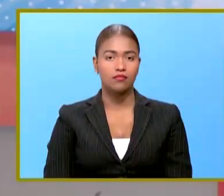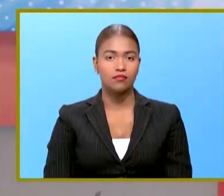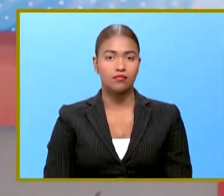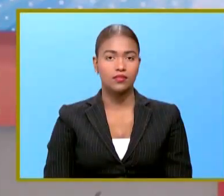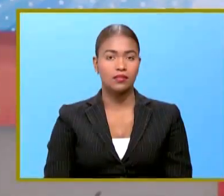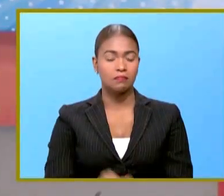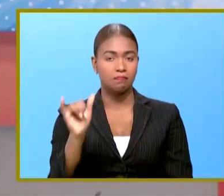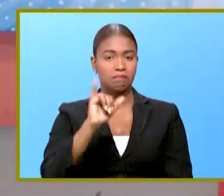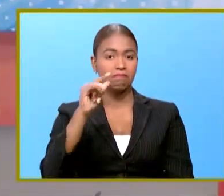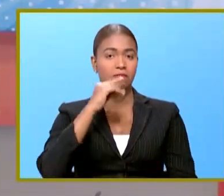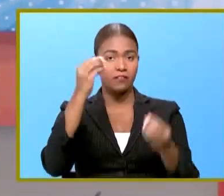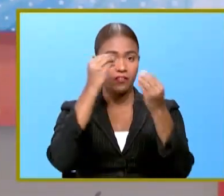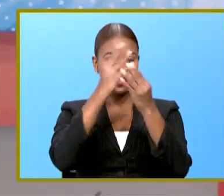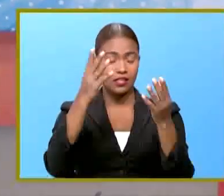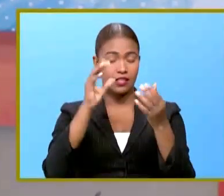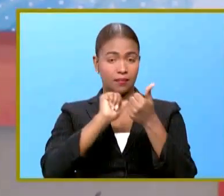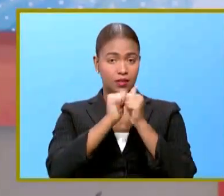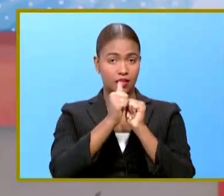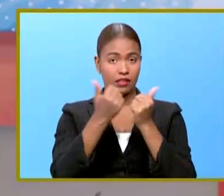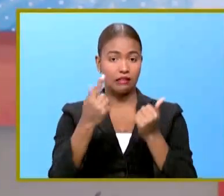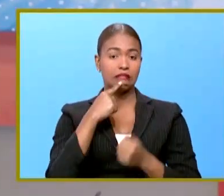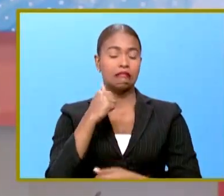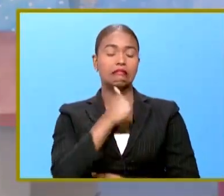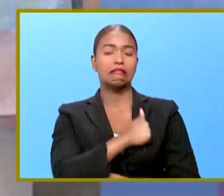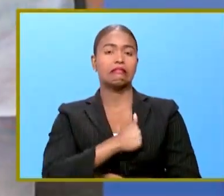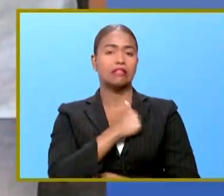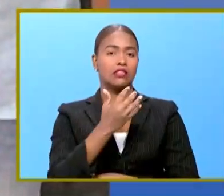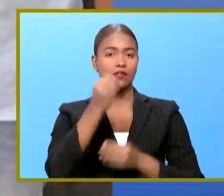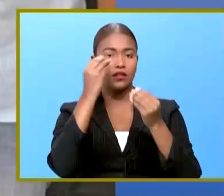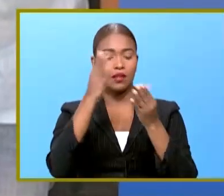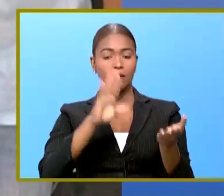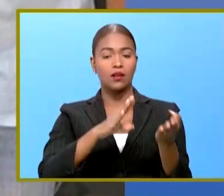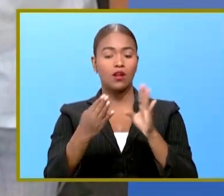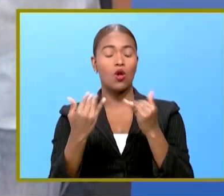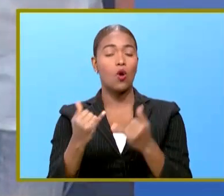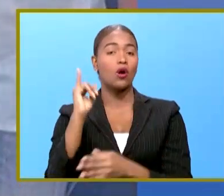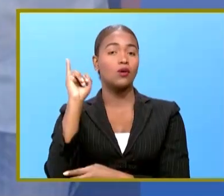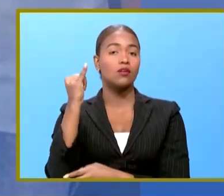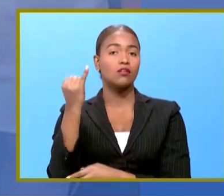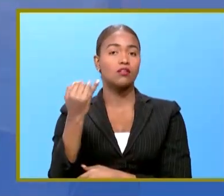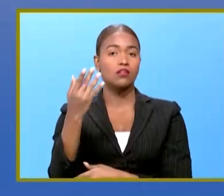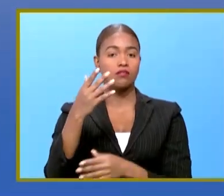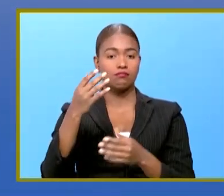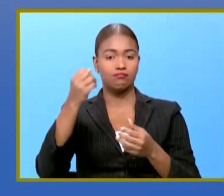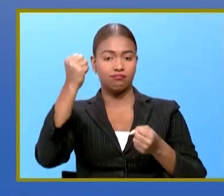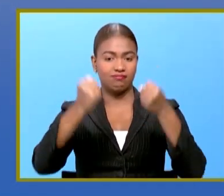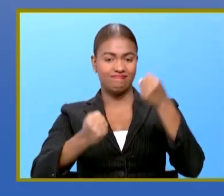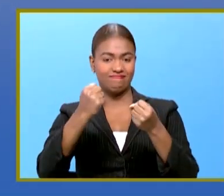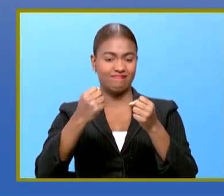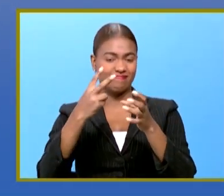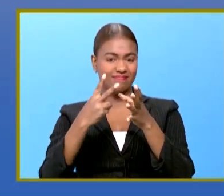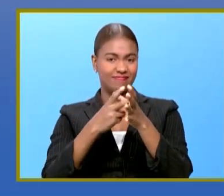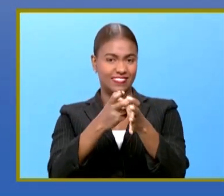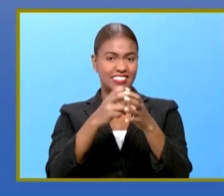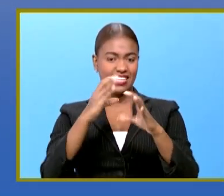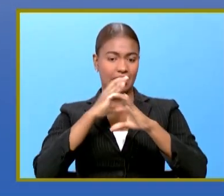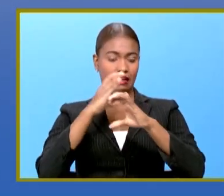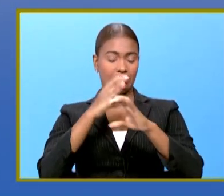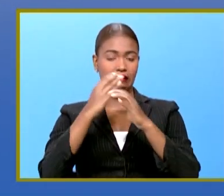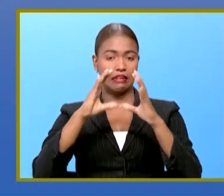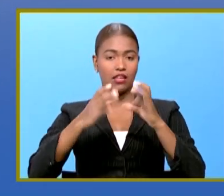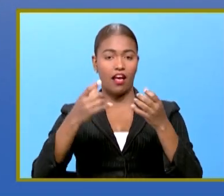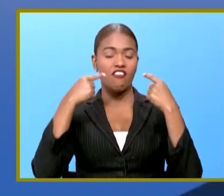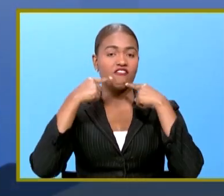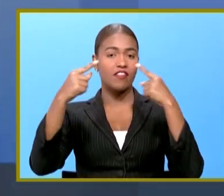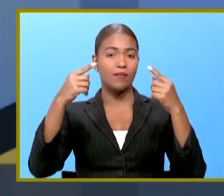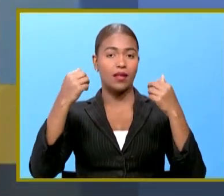Precisamente en las informaciones deportivas lamentamos informar que falleció este jueves el piloto de automovilismo y salón de la fama